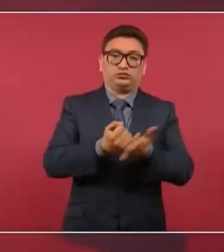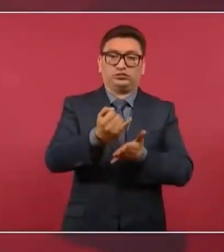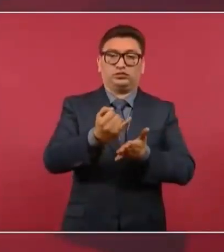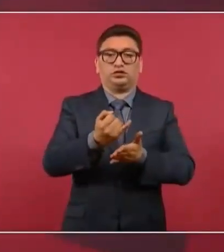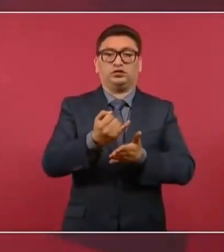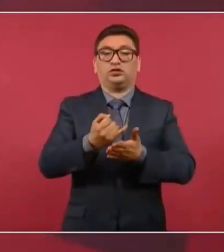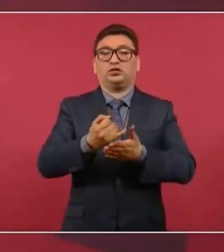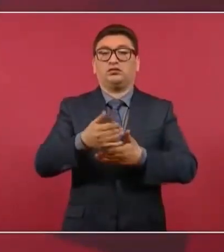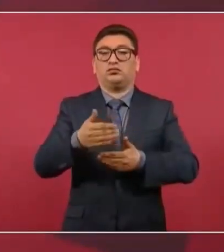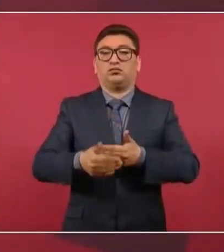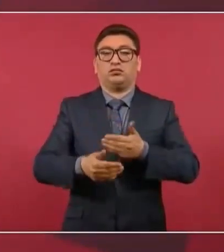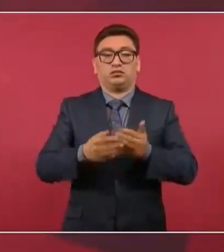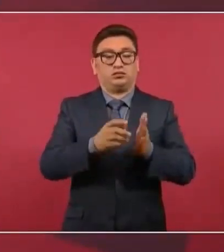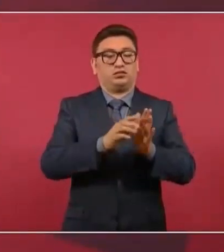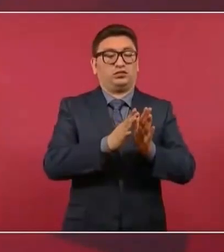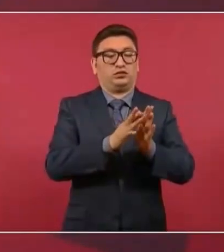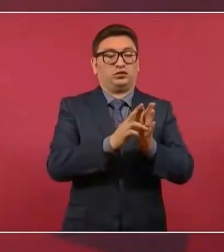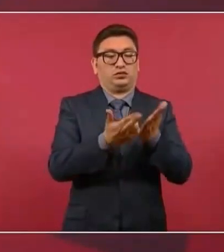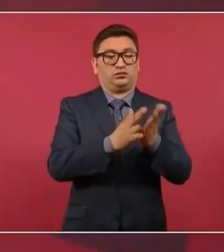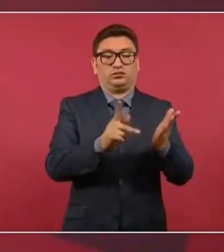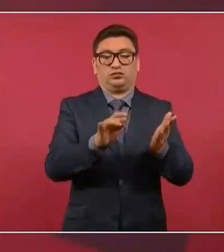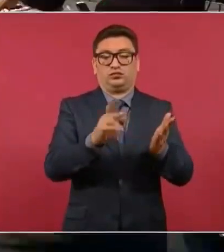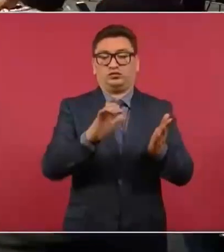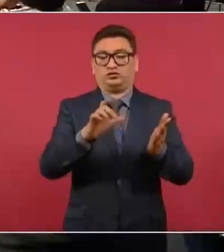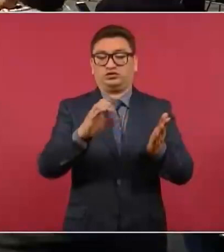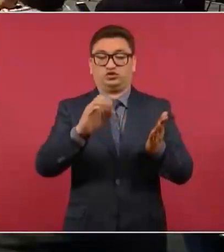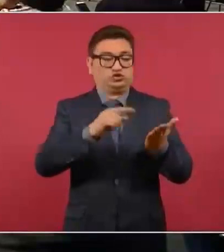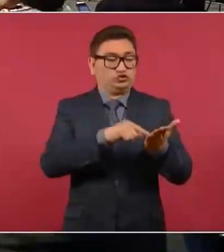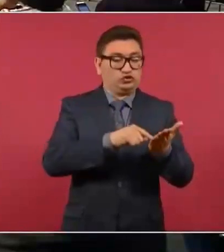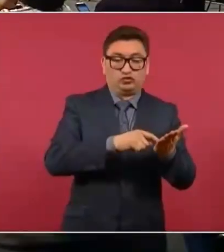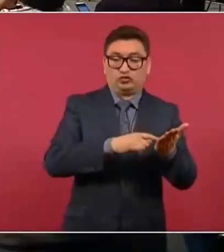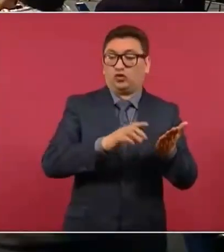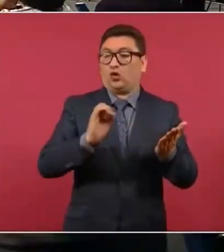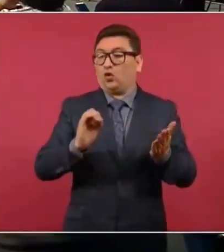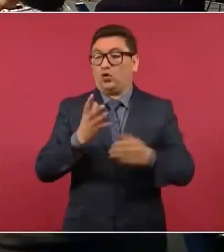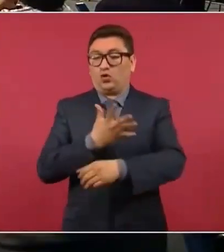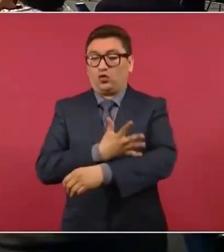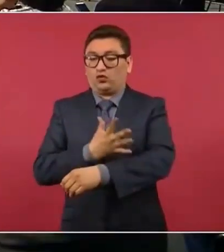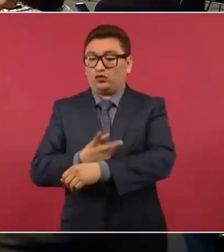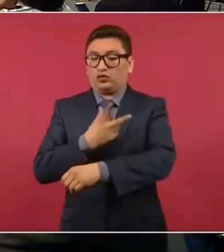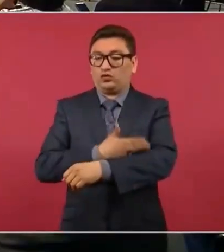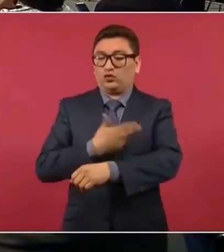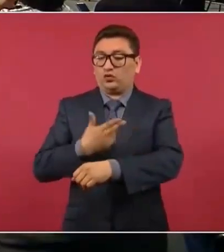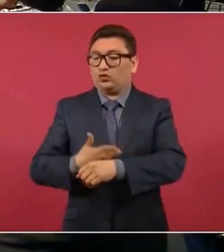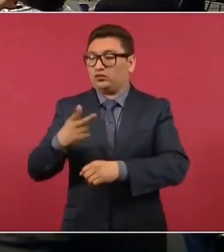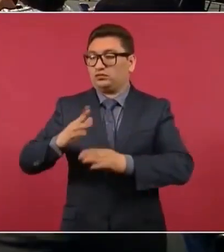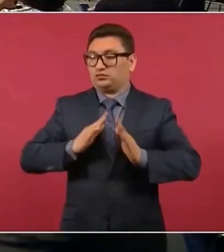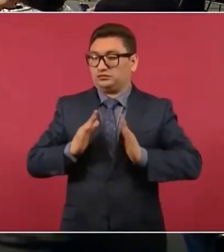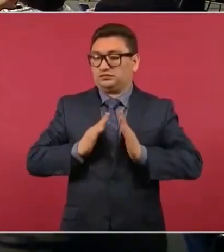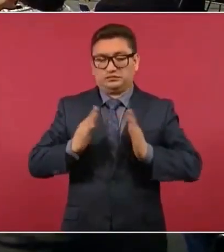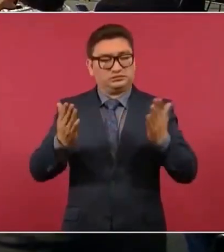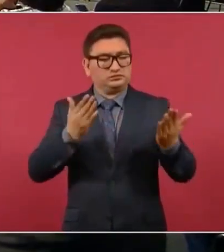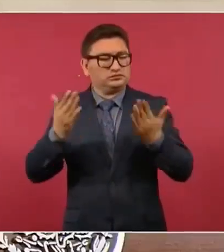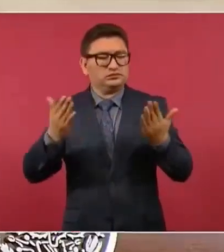entre proceso y la honestidad en este caso de la defensa,